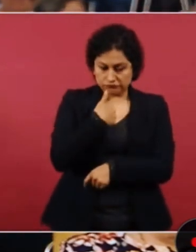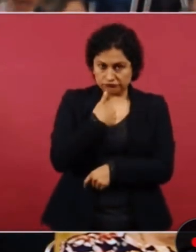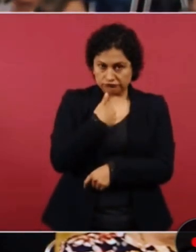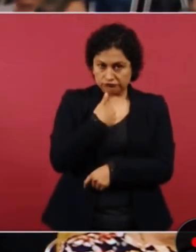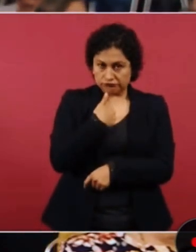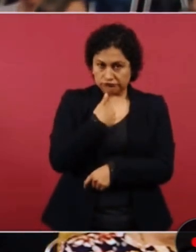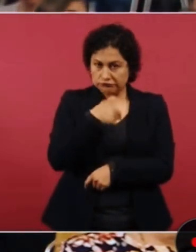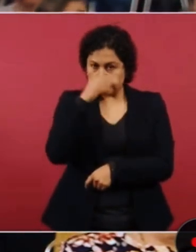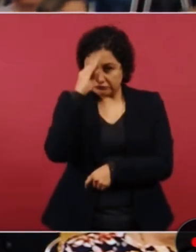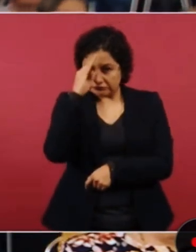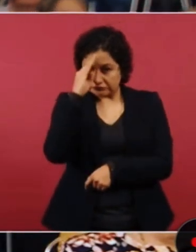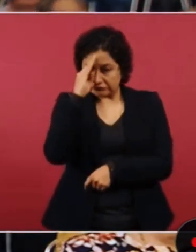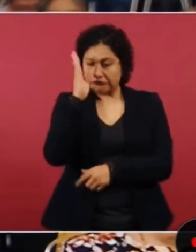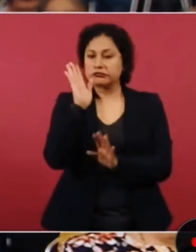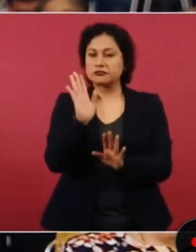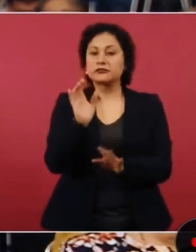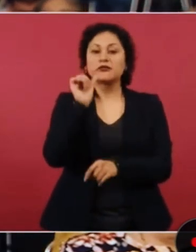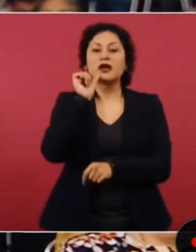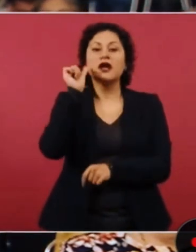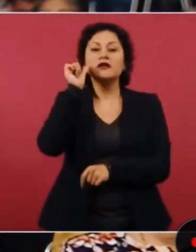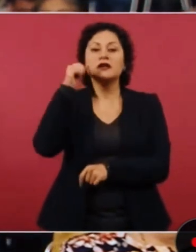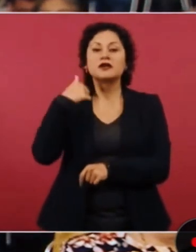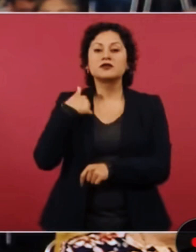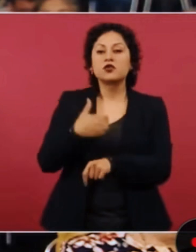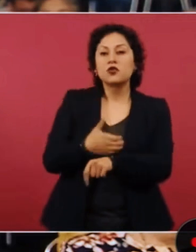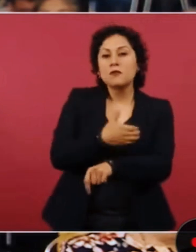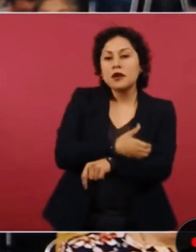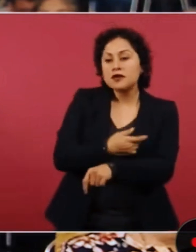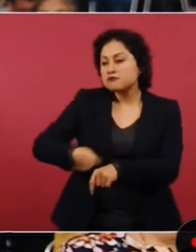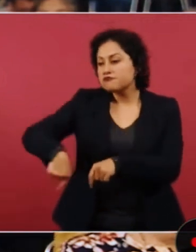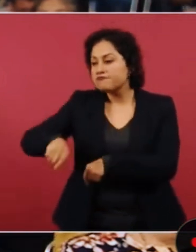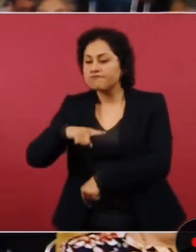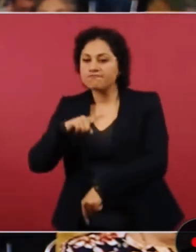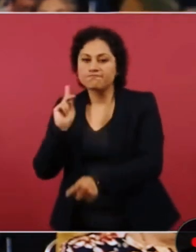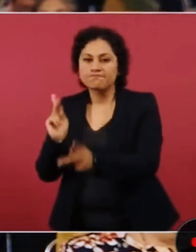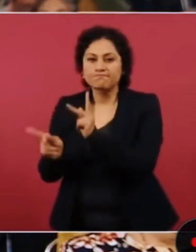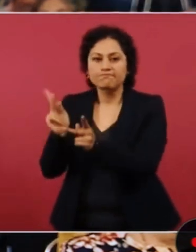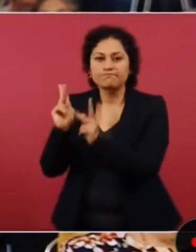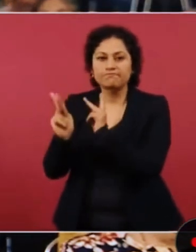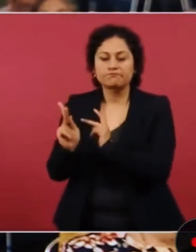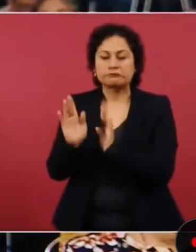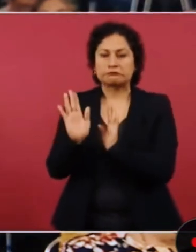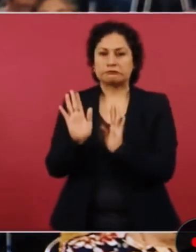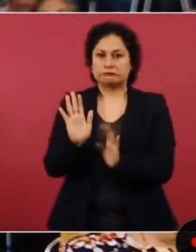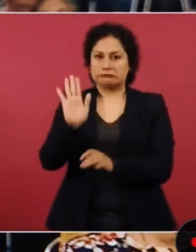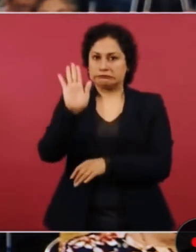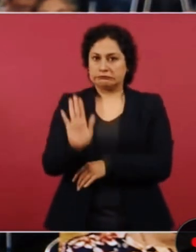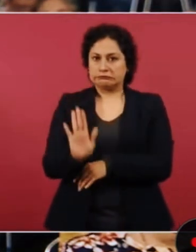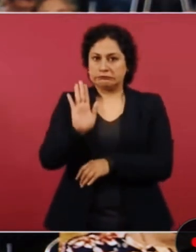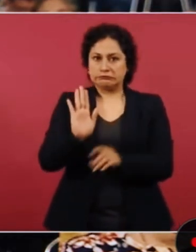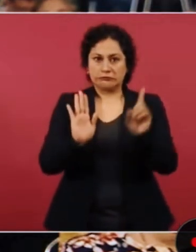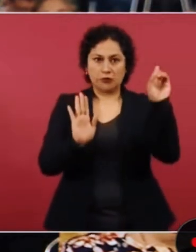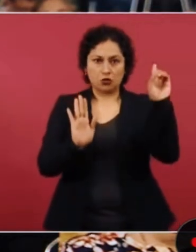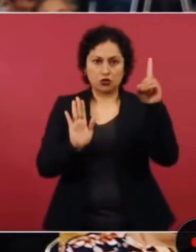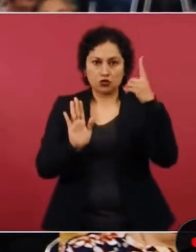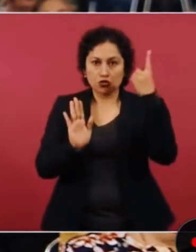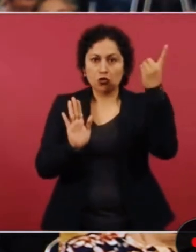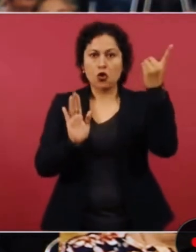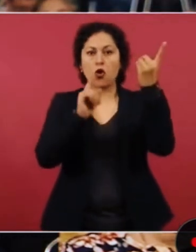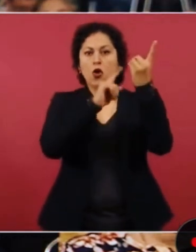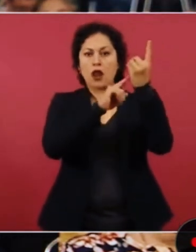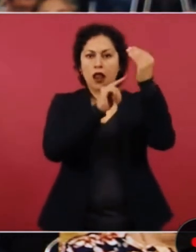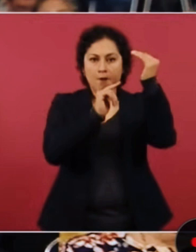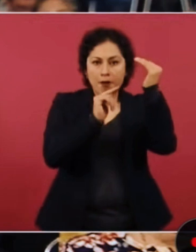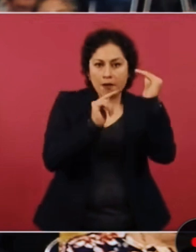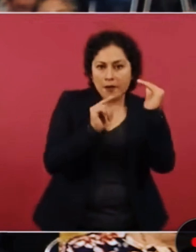ayer precisamente comentaba con algunos colegas sobre que el dólar podría bajar incluso a niveles de 16